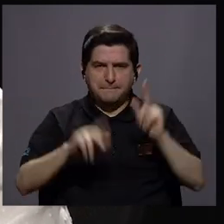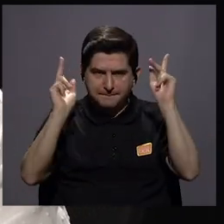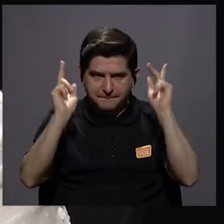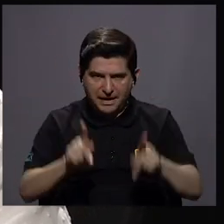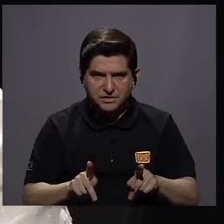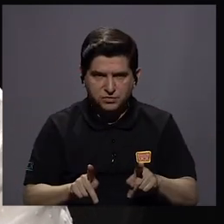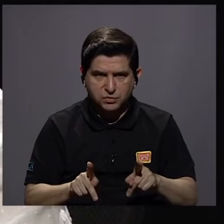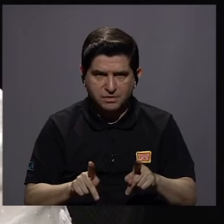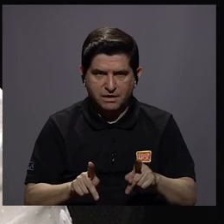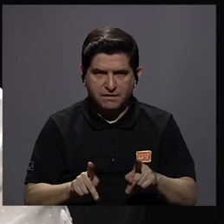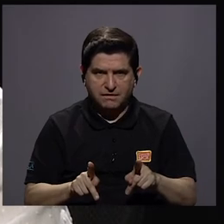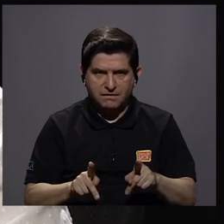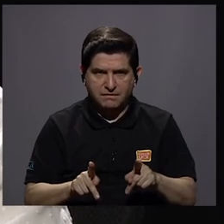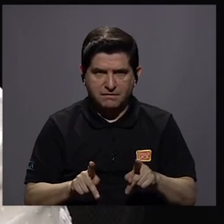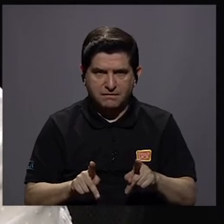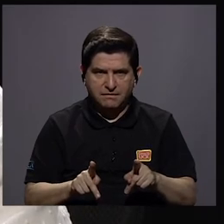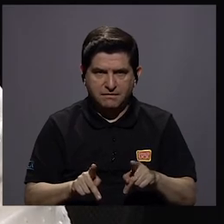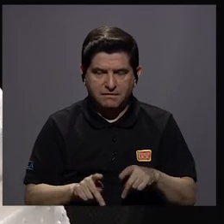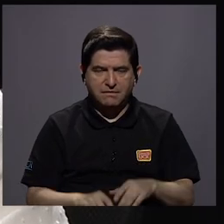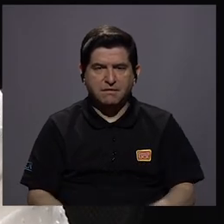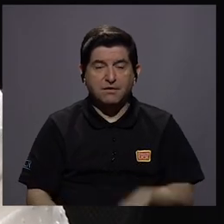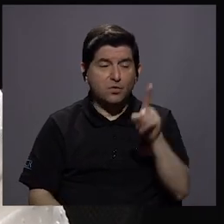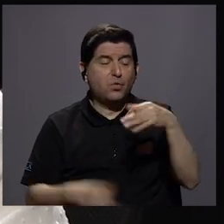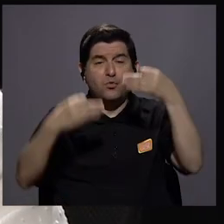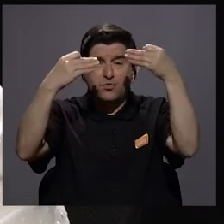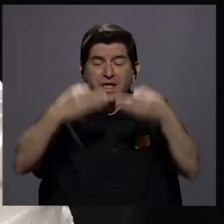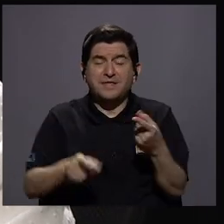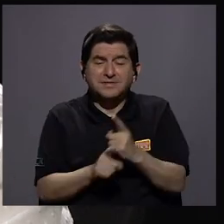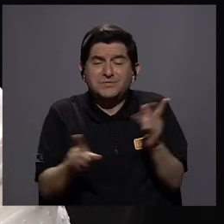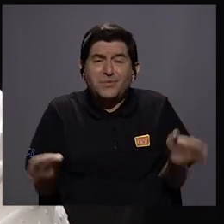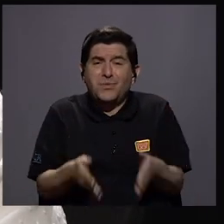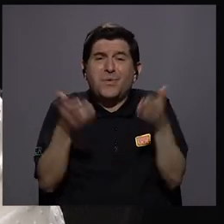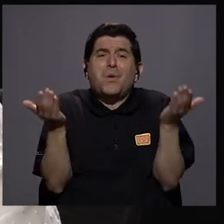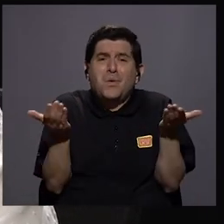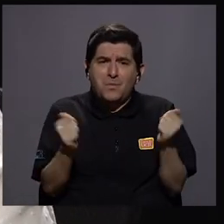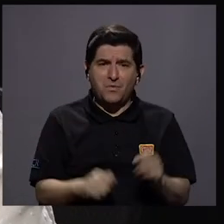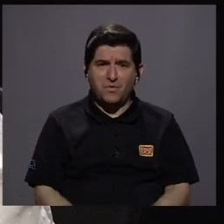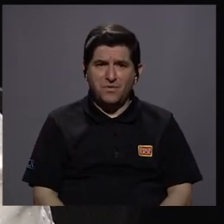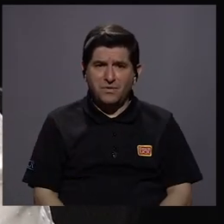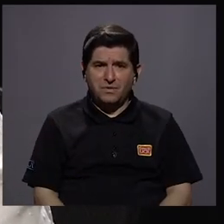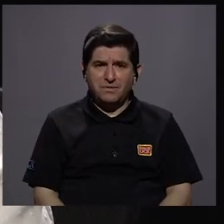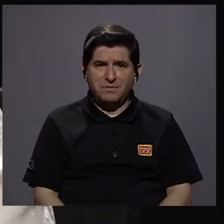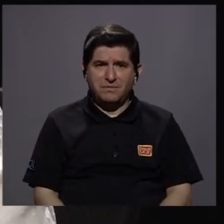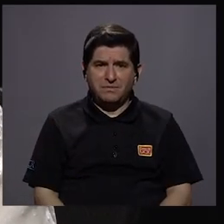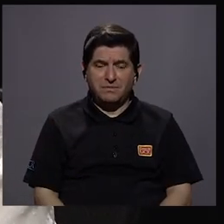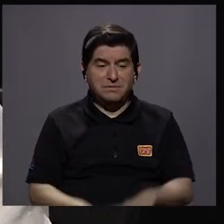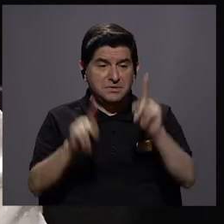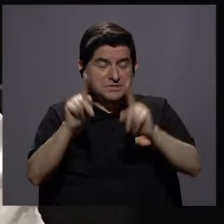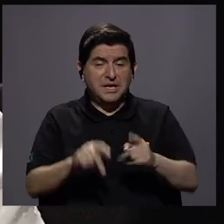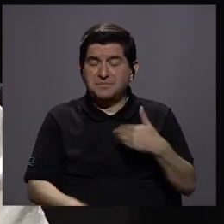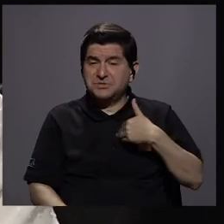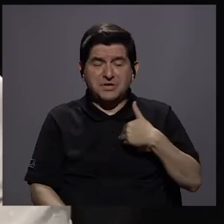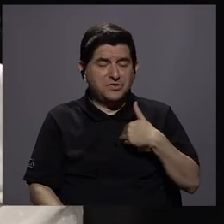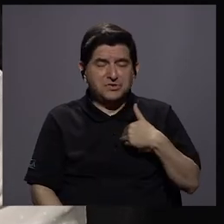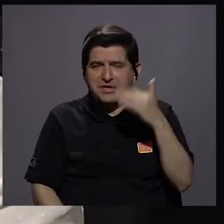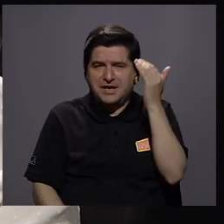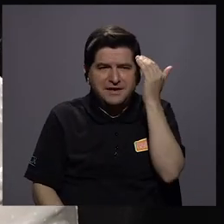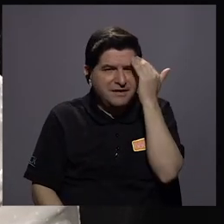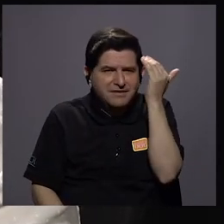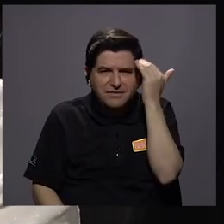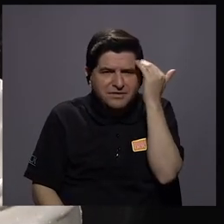persona va a tomar una decisión correcta si no si no está digamos alfabetizado